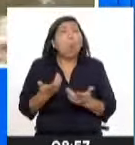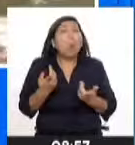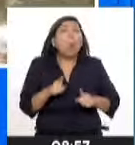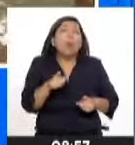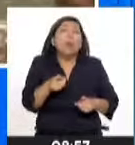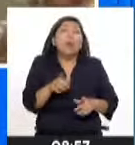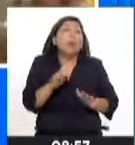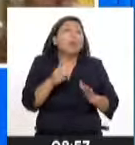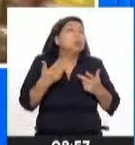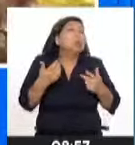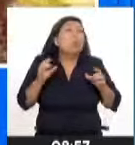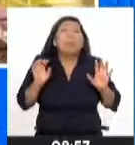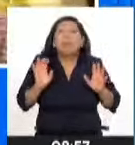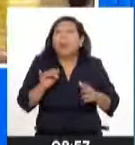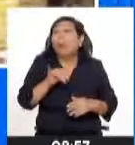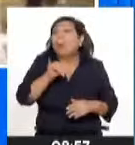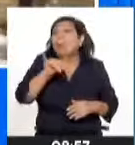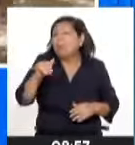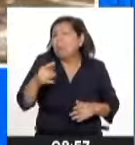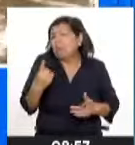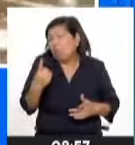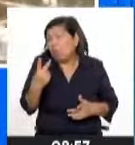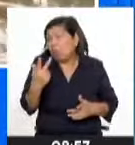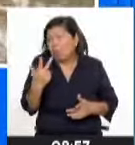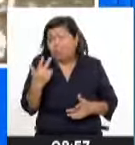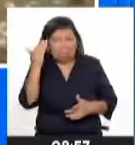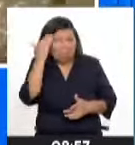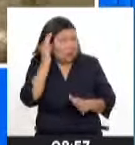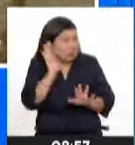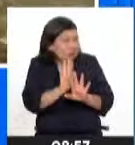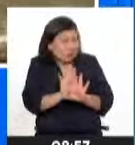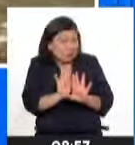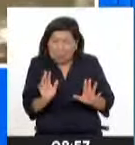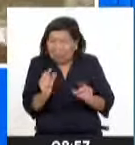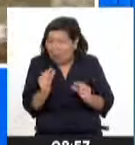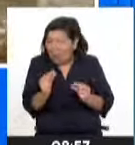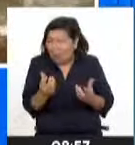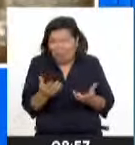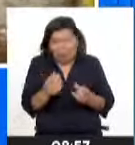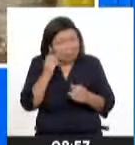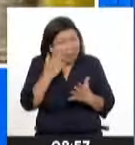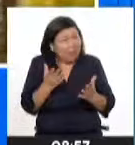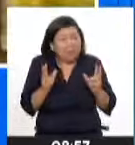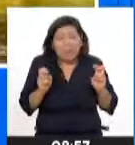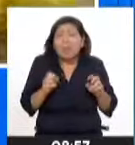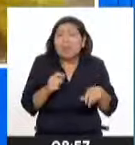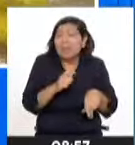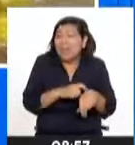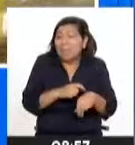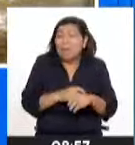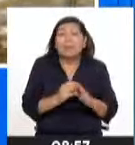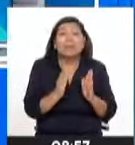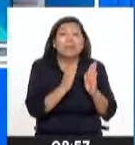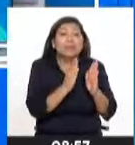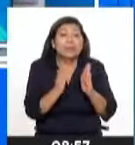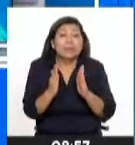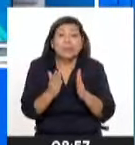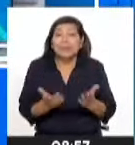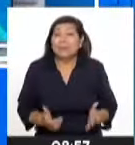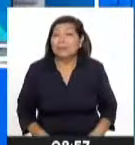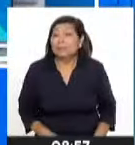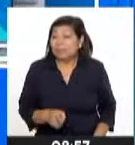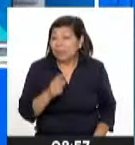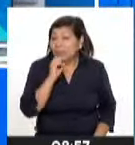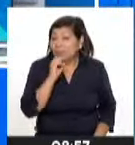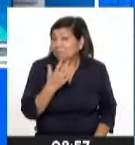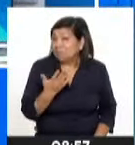generalmente no pasan dos o tres días como Simón. Además es un tema temporal. Claro, por una cuestión de brevedad, en el tiempo como